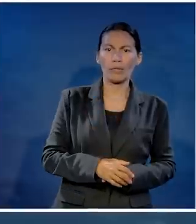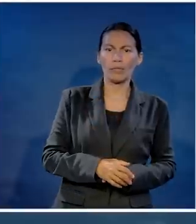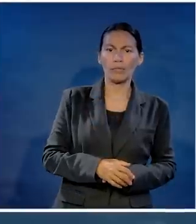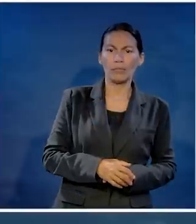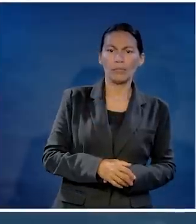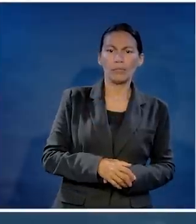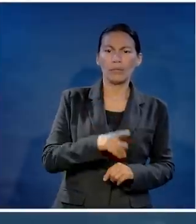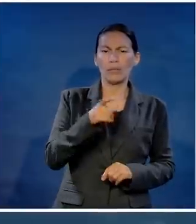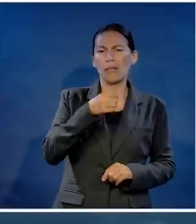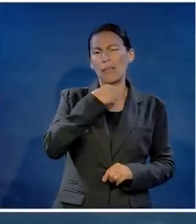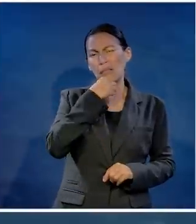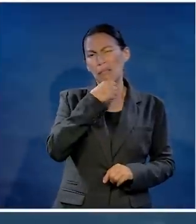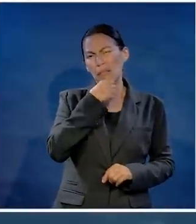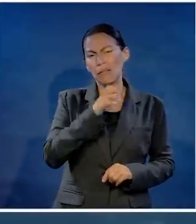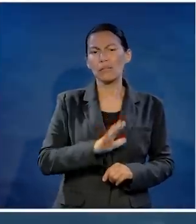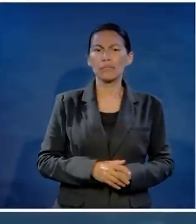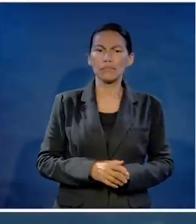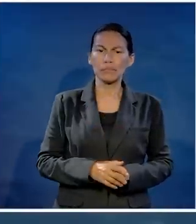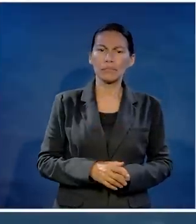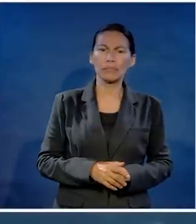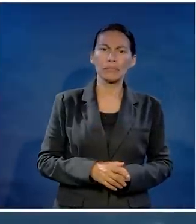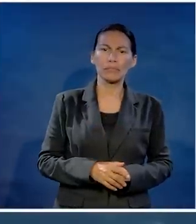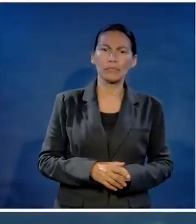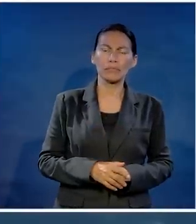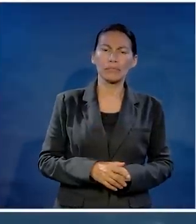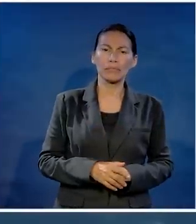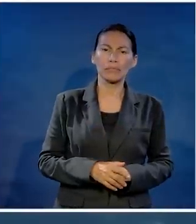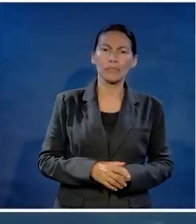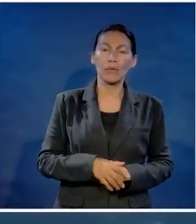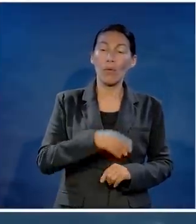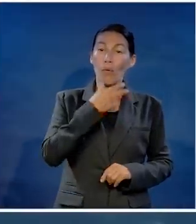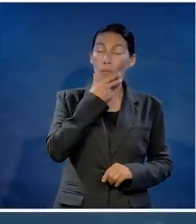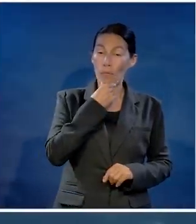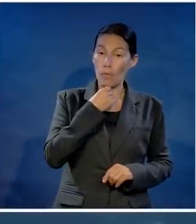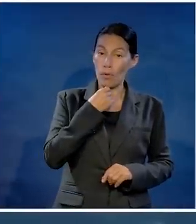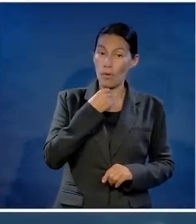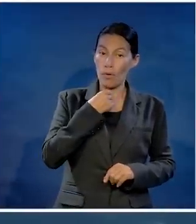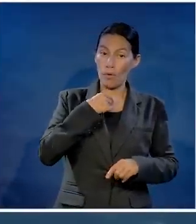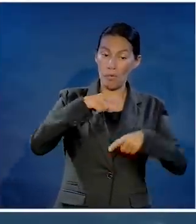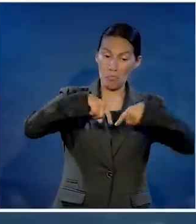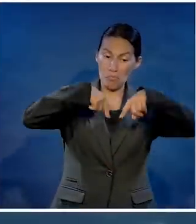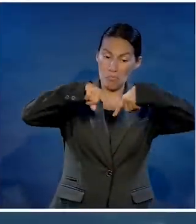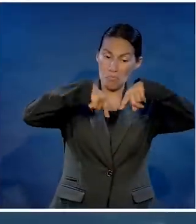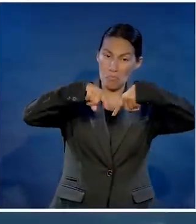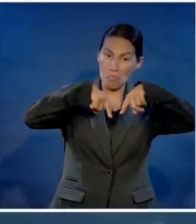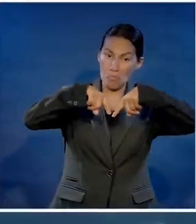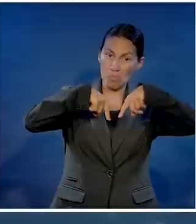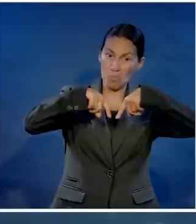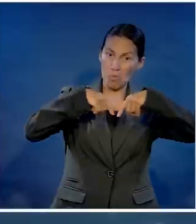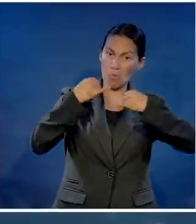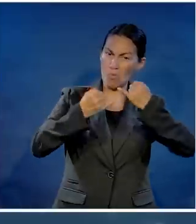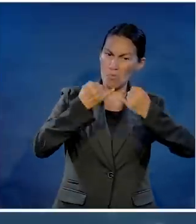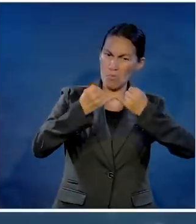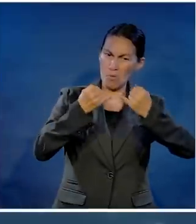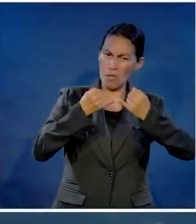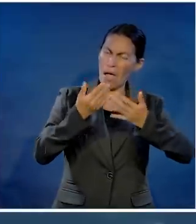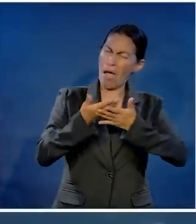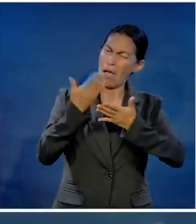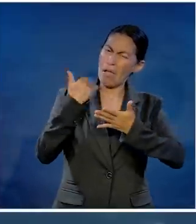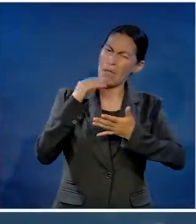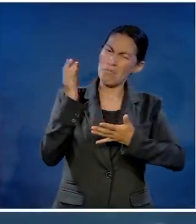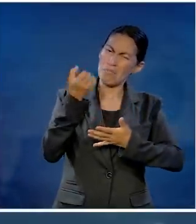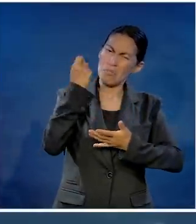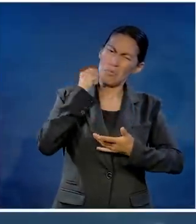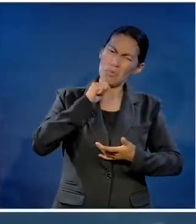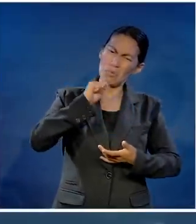El caballero que aparece aquí, ese es un poco más viejito, yo lo sé. Pero fue un jugador de fútbol que